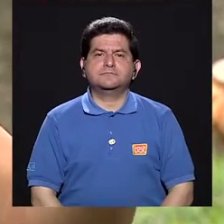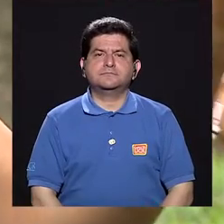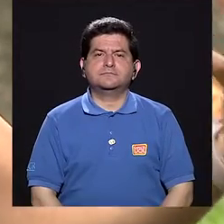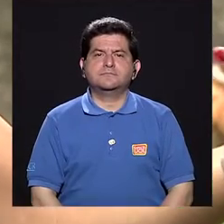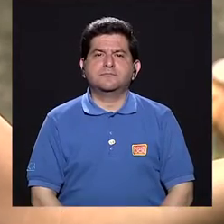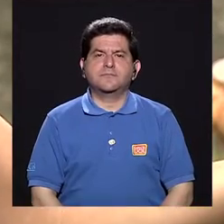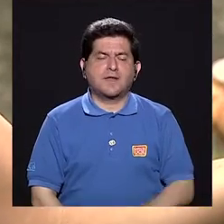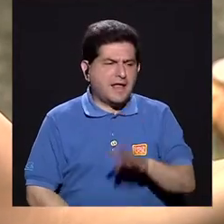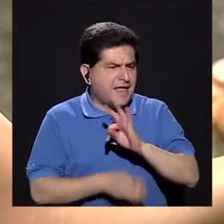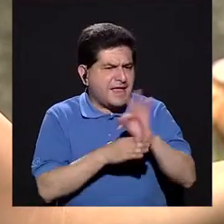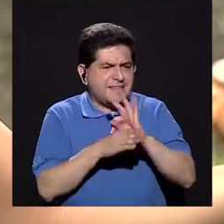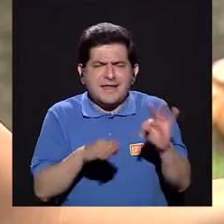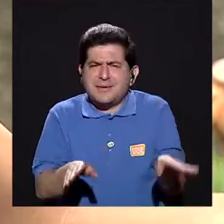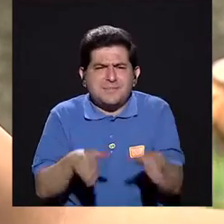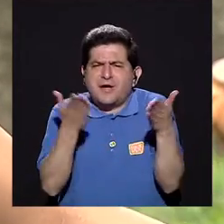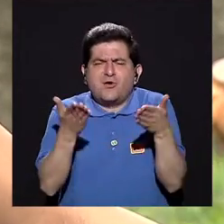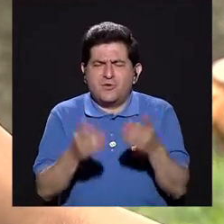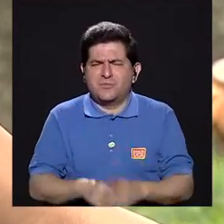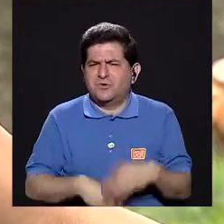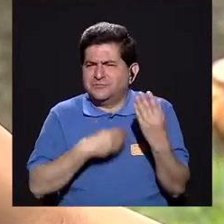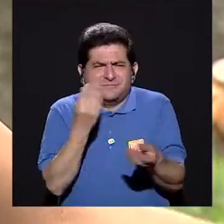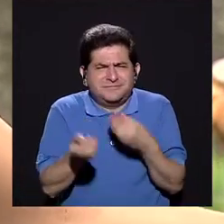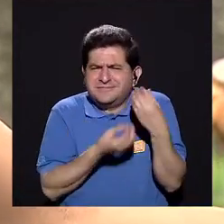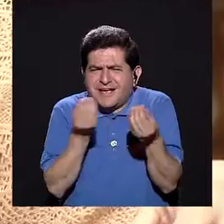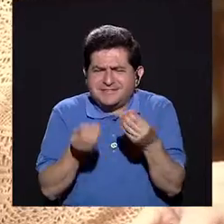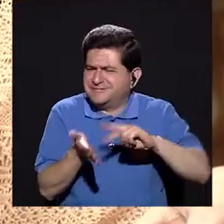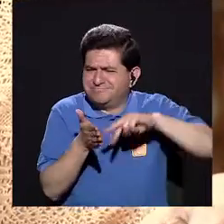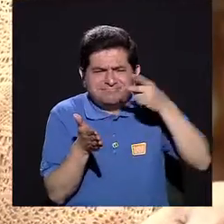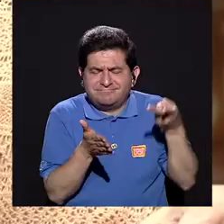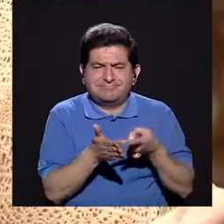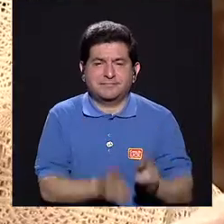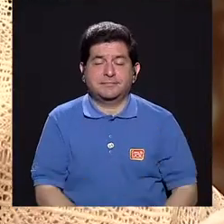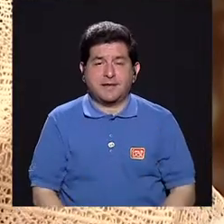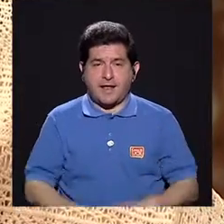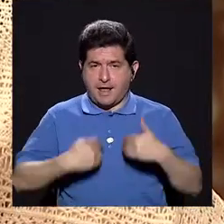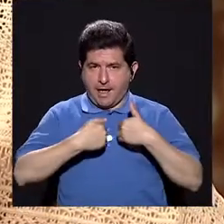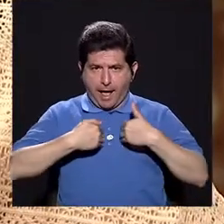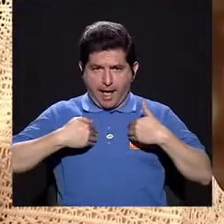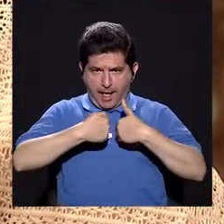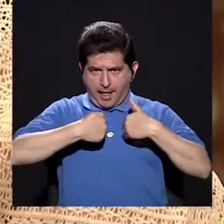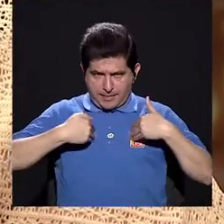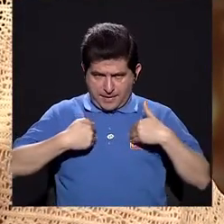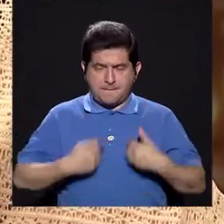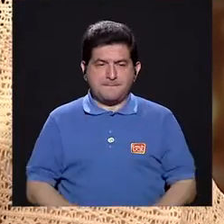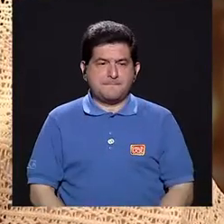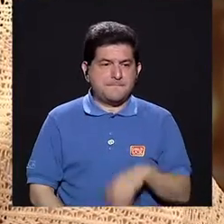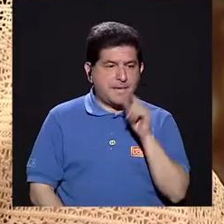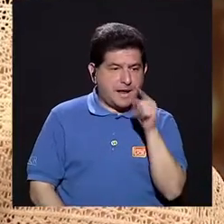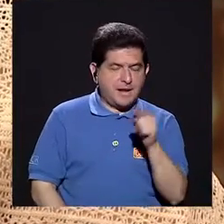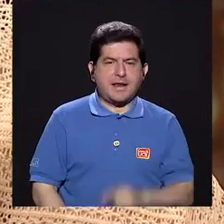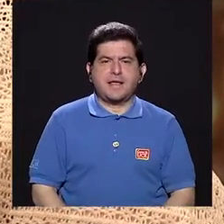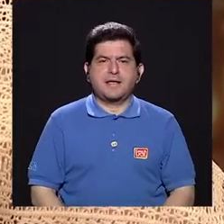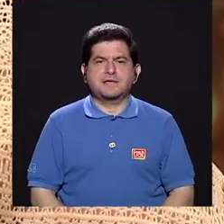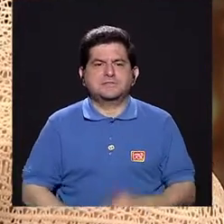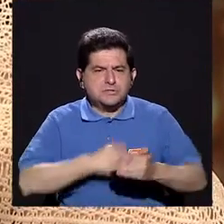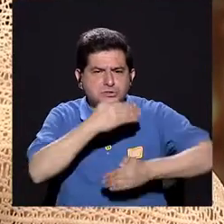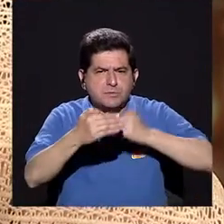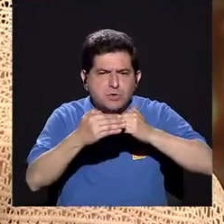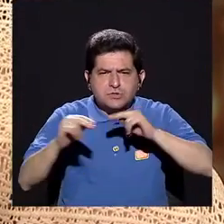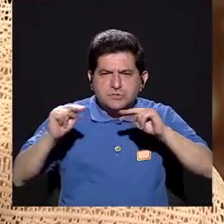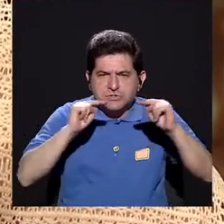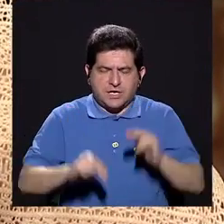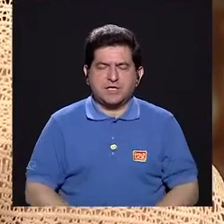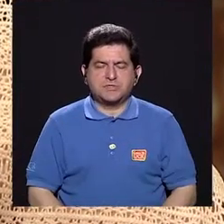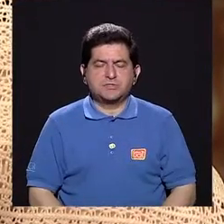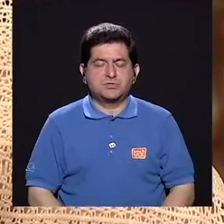¿Cómo hacen esta terapia? ¿De qué se trata? Bueno, el animal es un mediador entre el profesional,